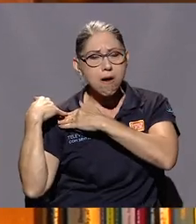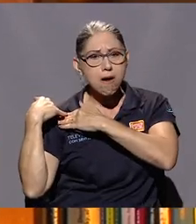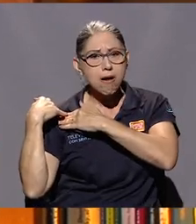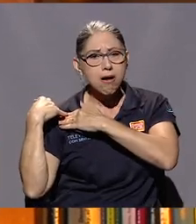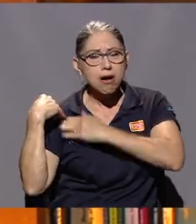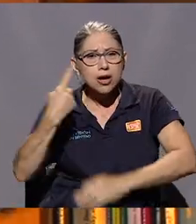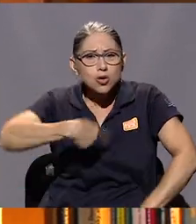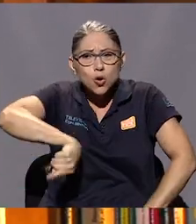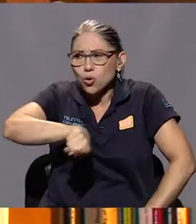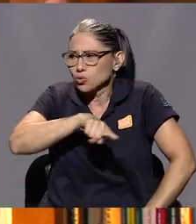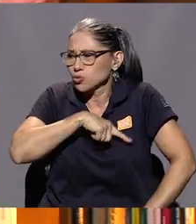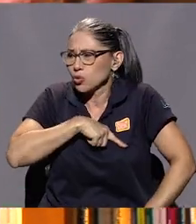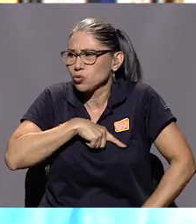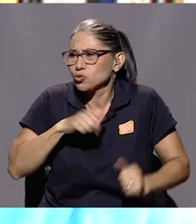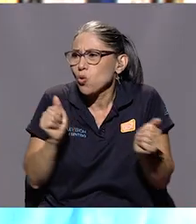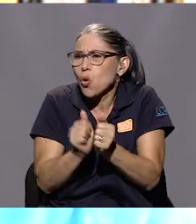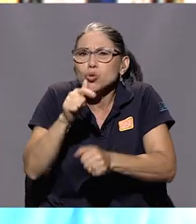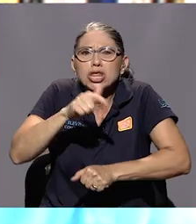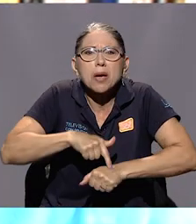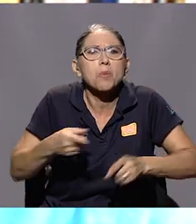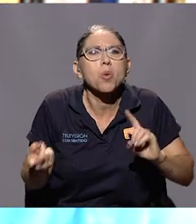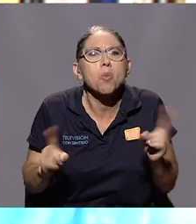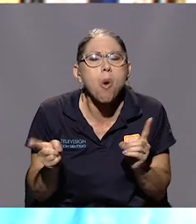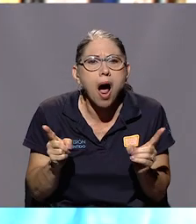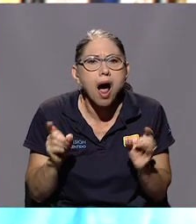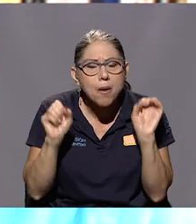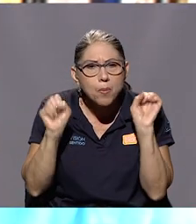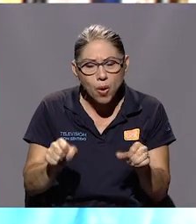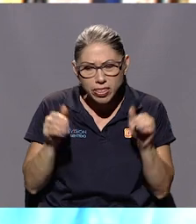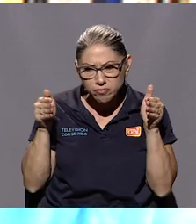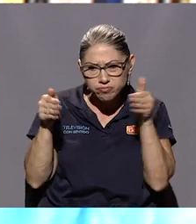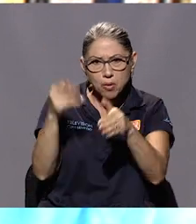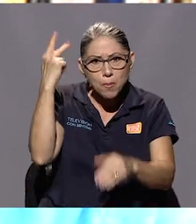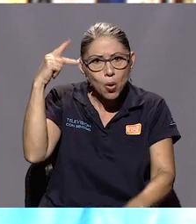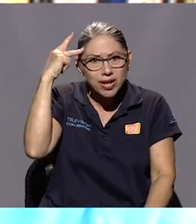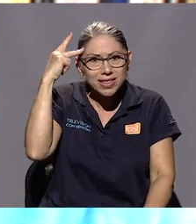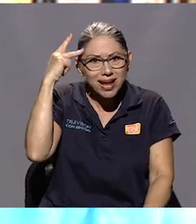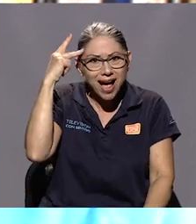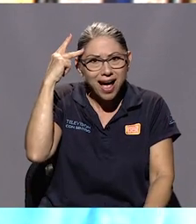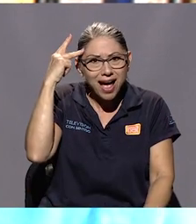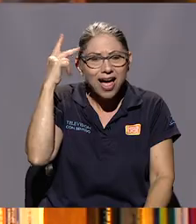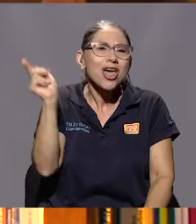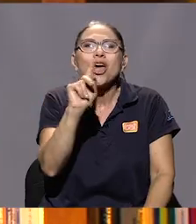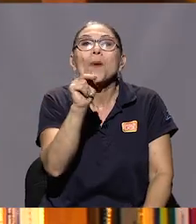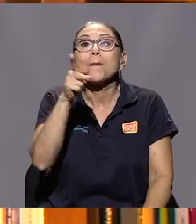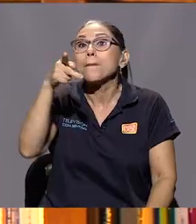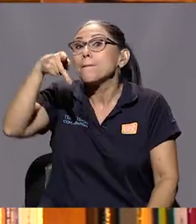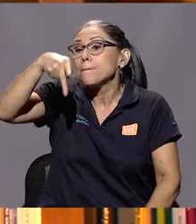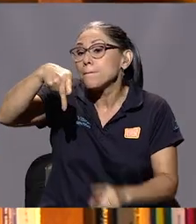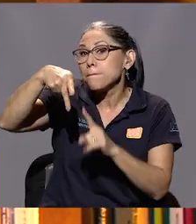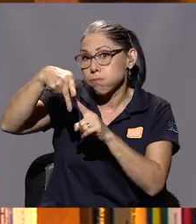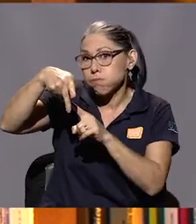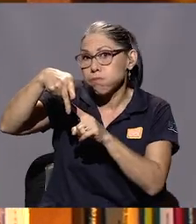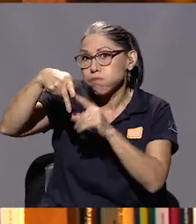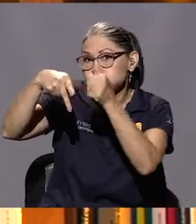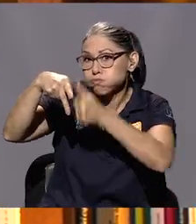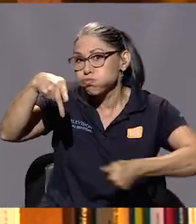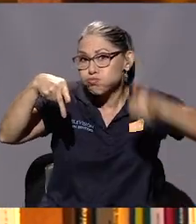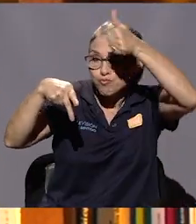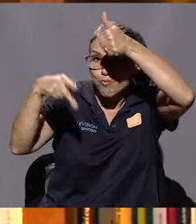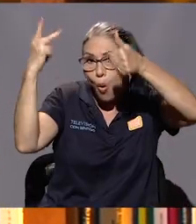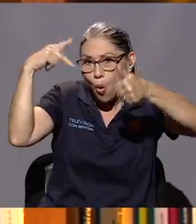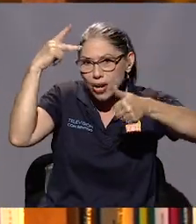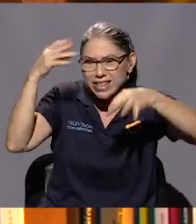que con qué tiempo, con qué tiempo haces política. A ver, política en grande, no politiquería, no, no, no, la